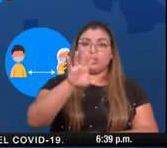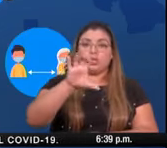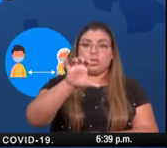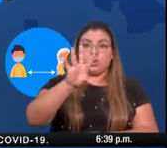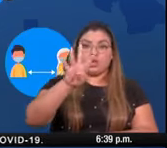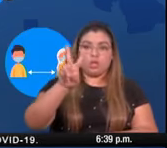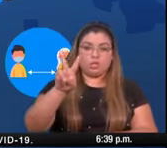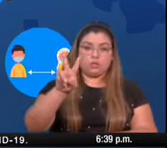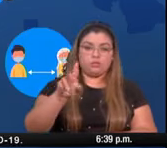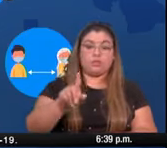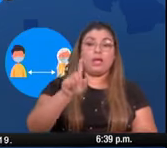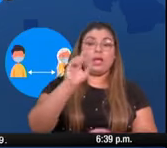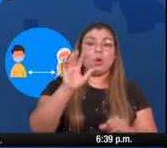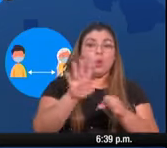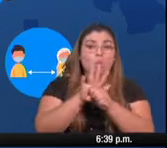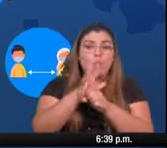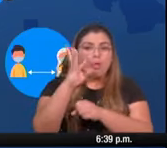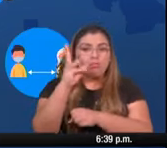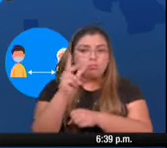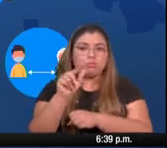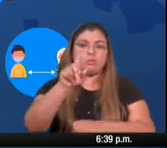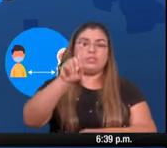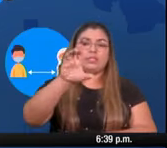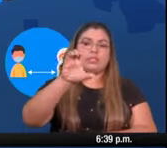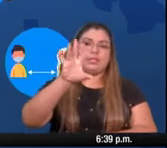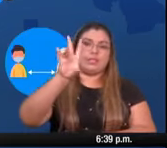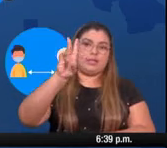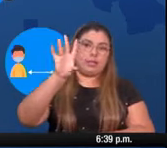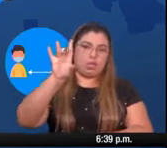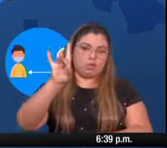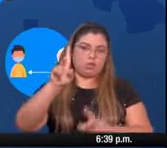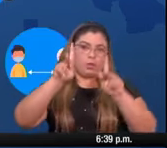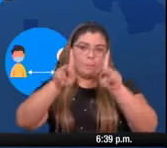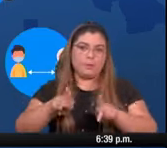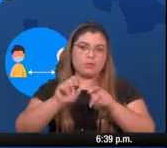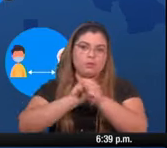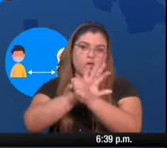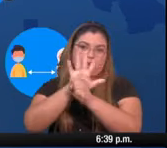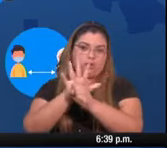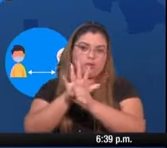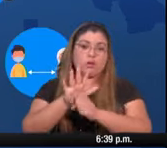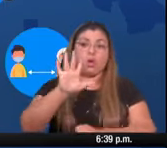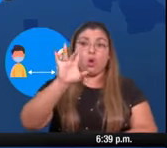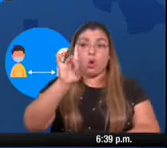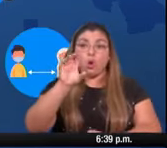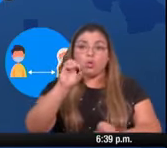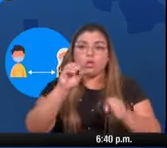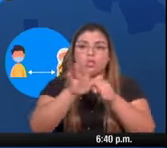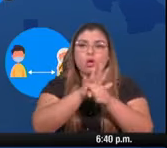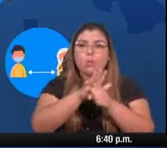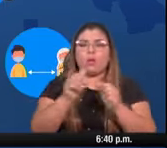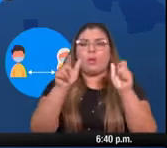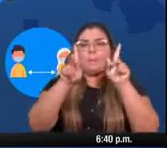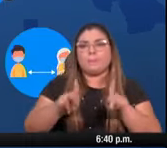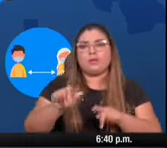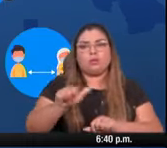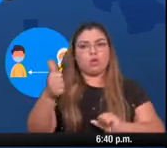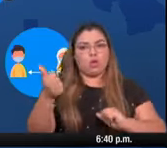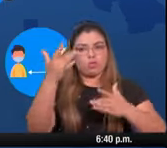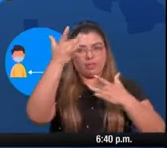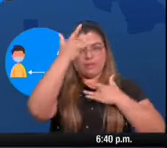178 están siendo utilizados por pacientes de COVID-19 80 por pacientes con otras dolencias